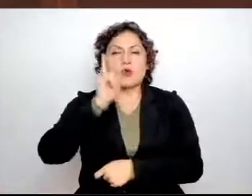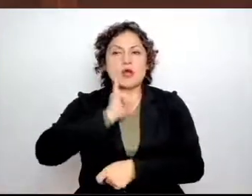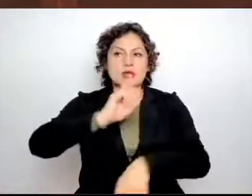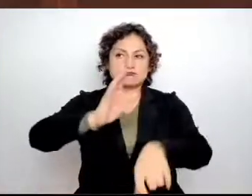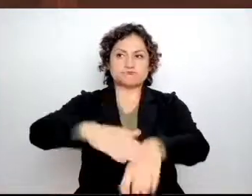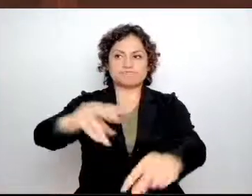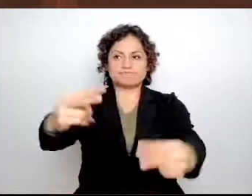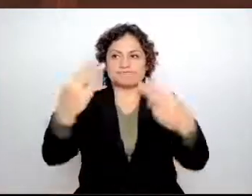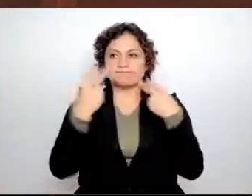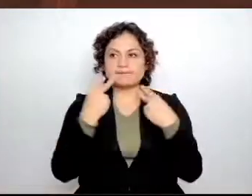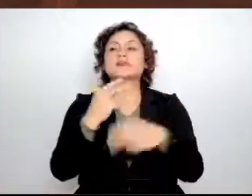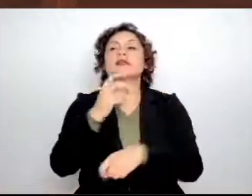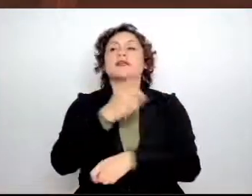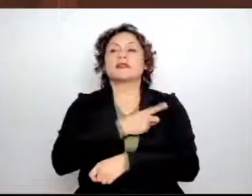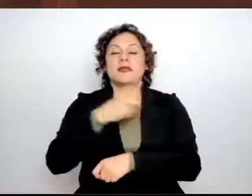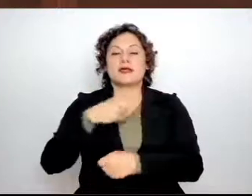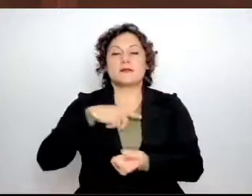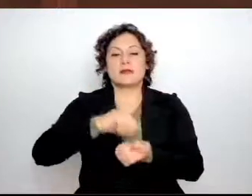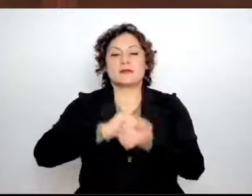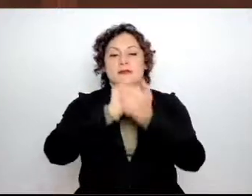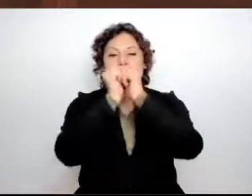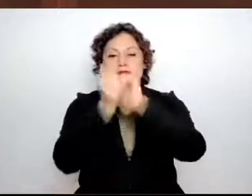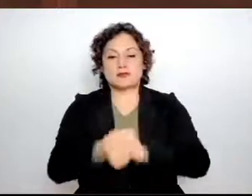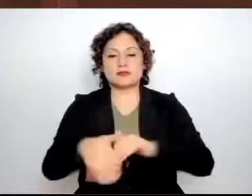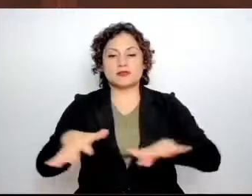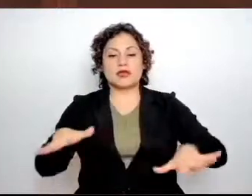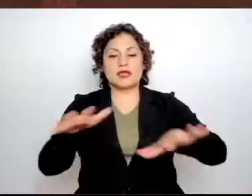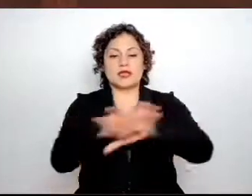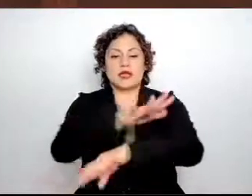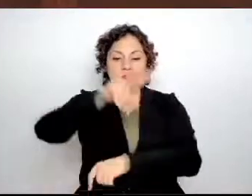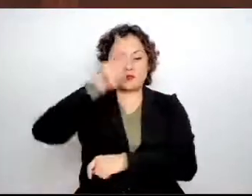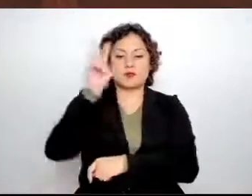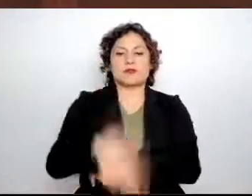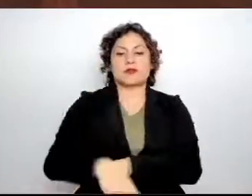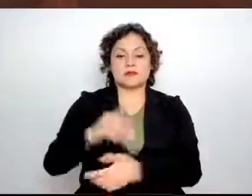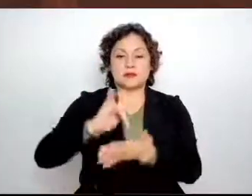de transformación y cambio verdadero. Muchas gracias.